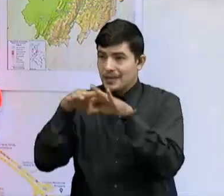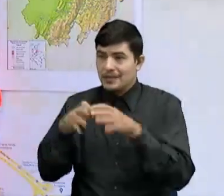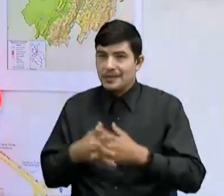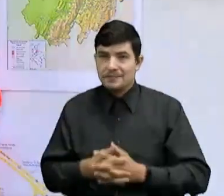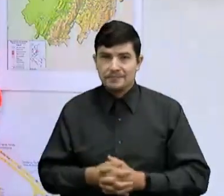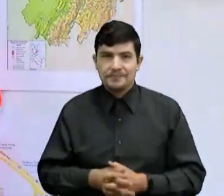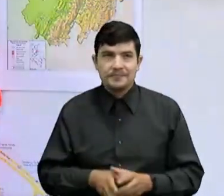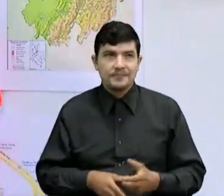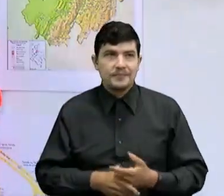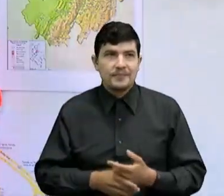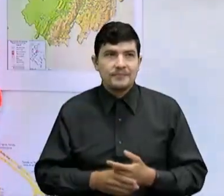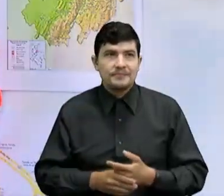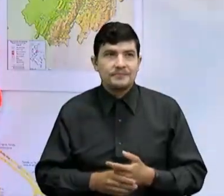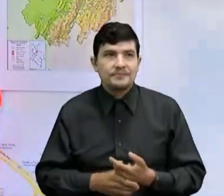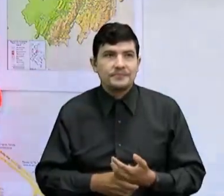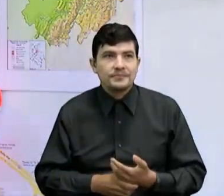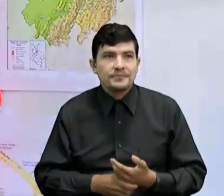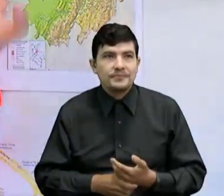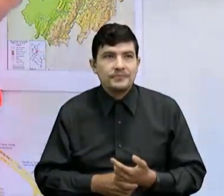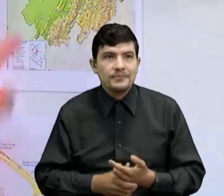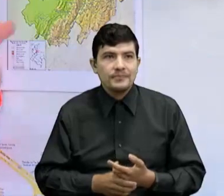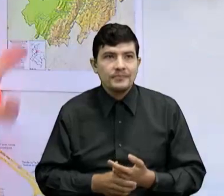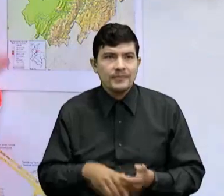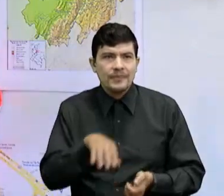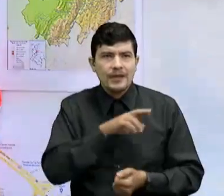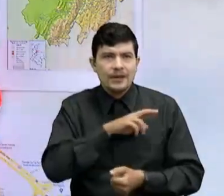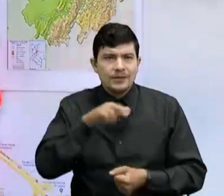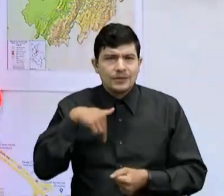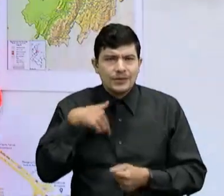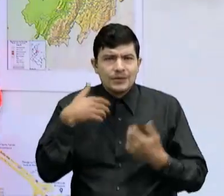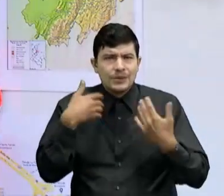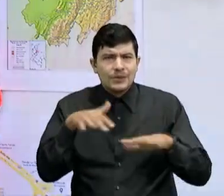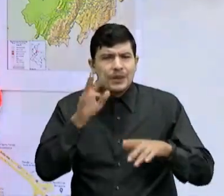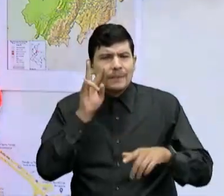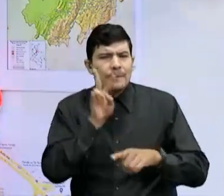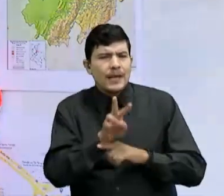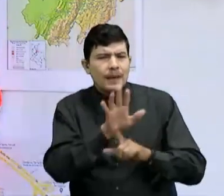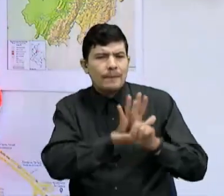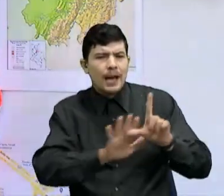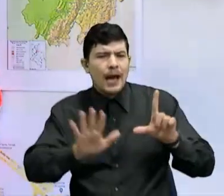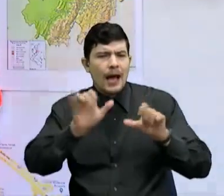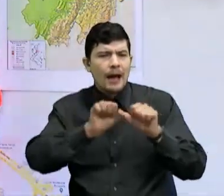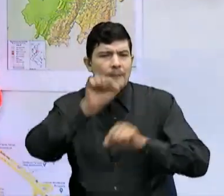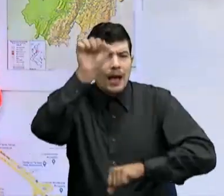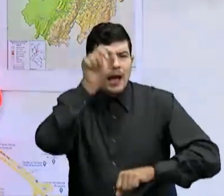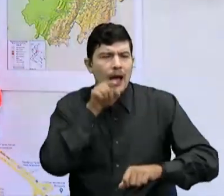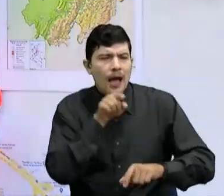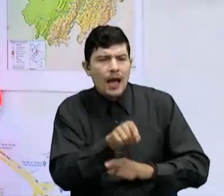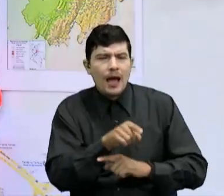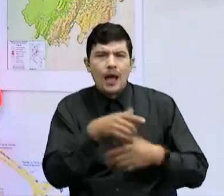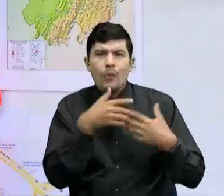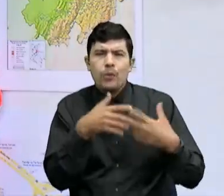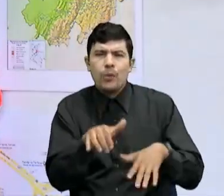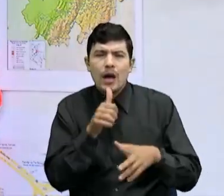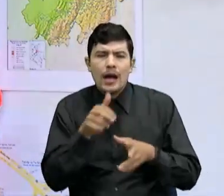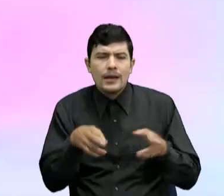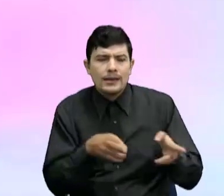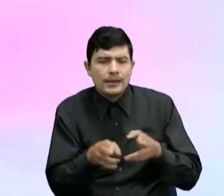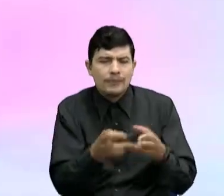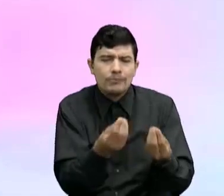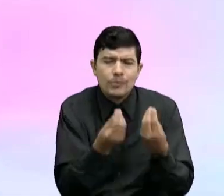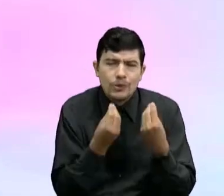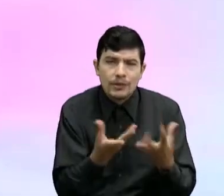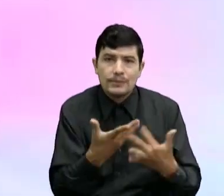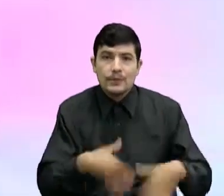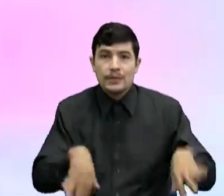observamos un mapa hidrográfico Nos damos cuenta de la cantidad de riqueza hídrica Que tiene nuestro país Eso es lo que tenemos que aprender a cuidar Esa